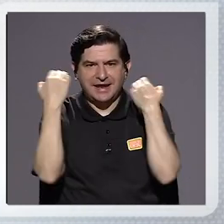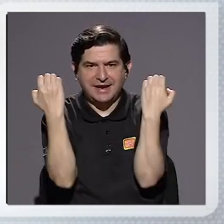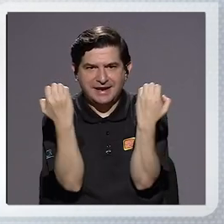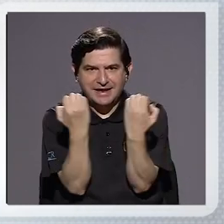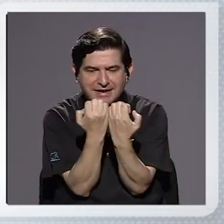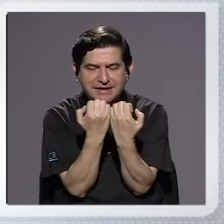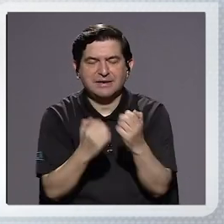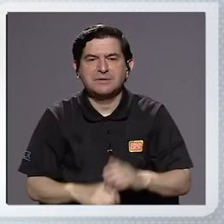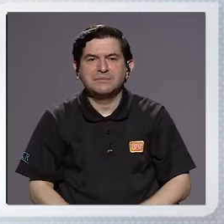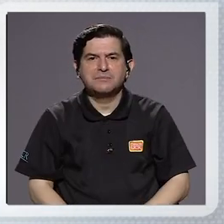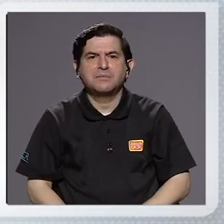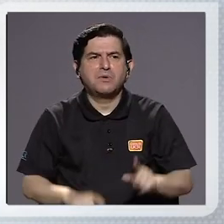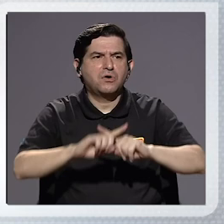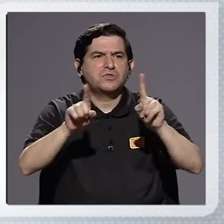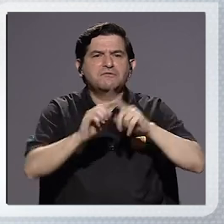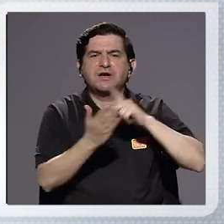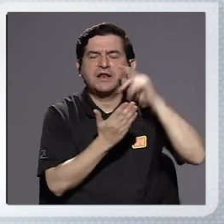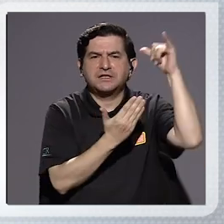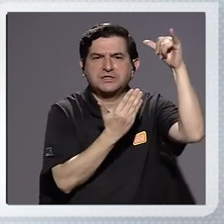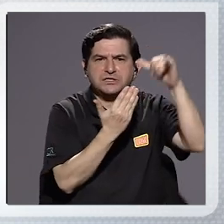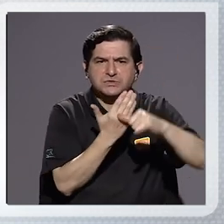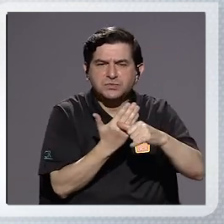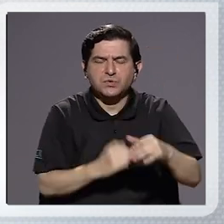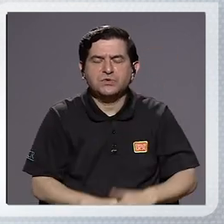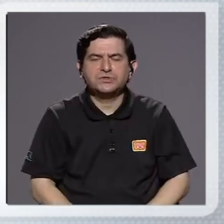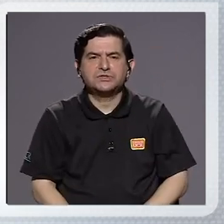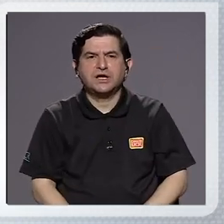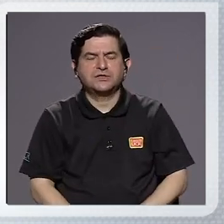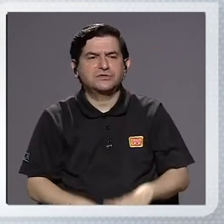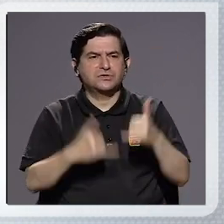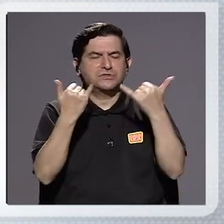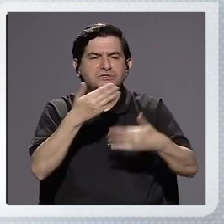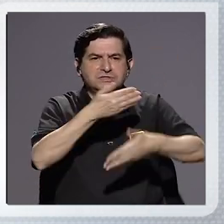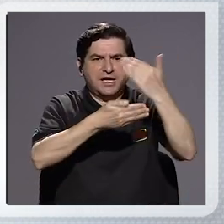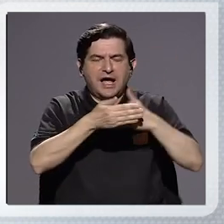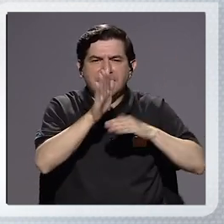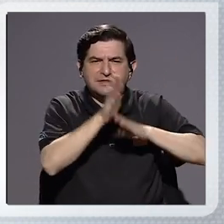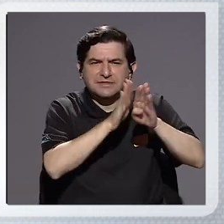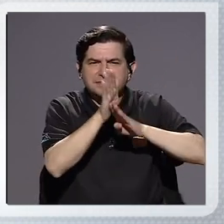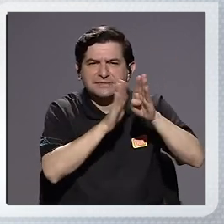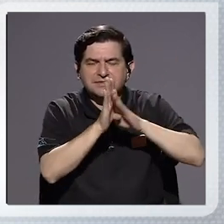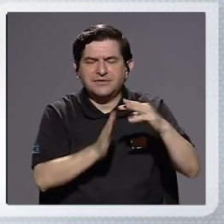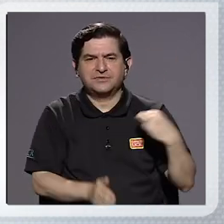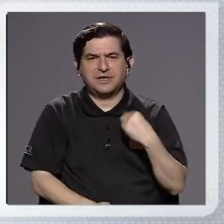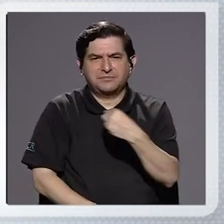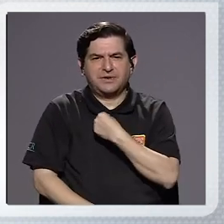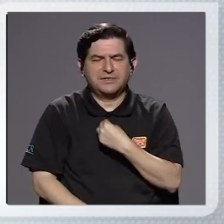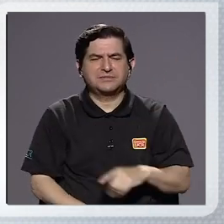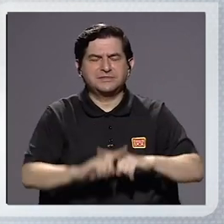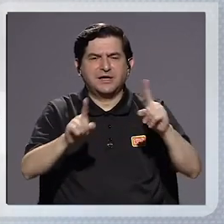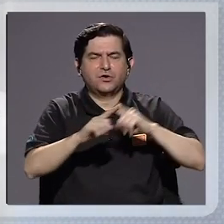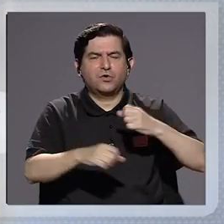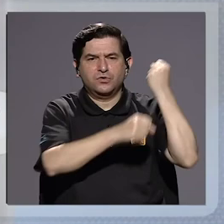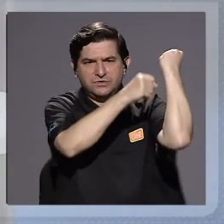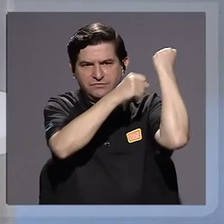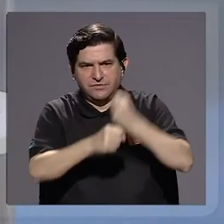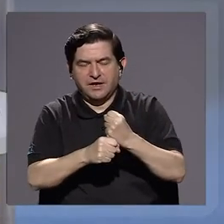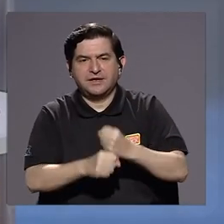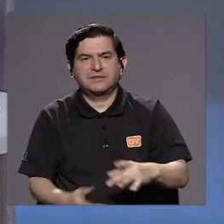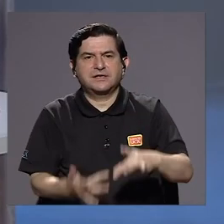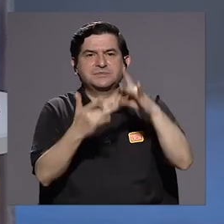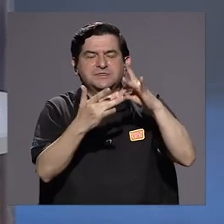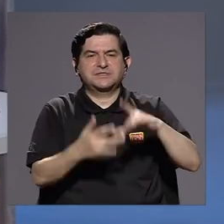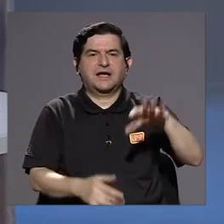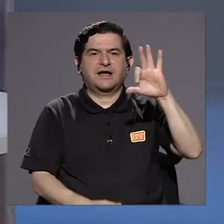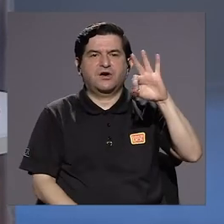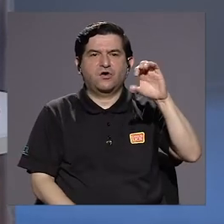facilitado también por diferentes proyectos que el Ministerio ha desarrollado durante años en diferentes fundaciones, específicamente con